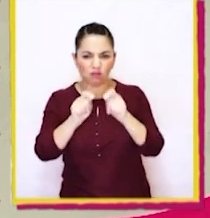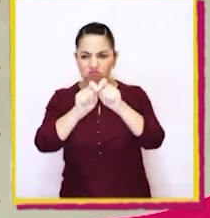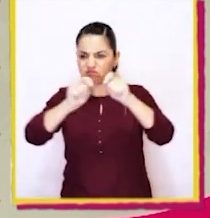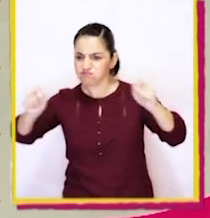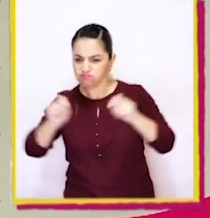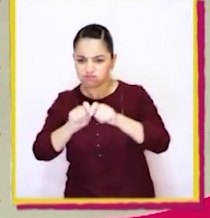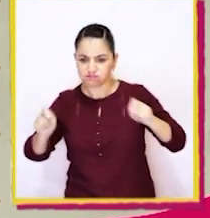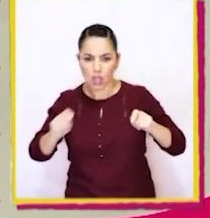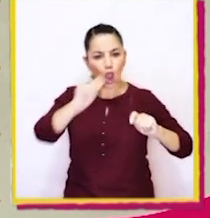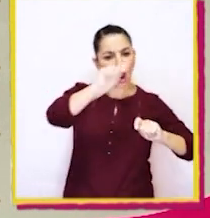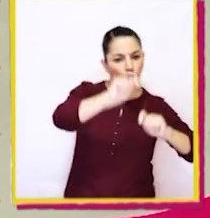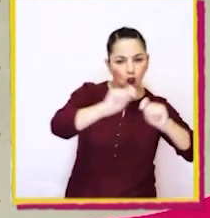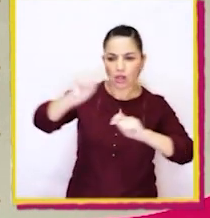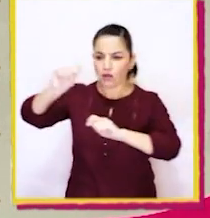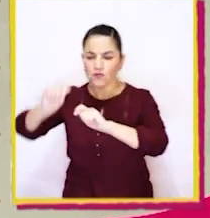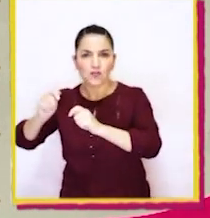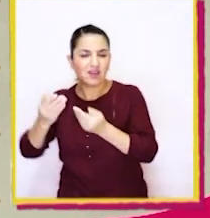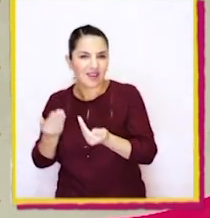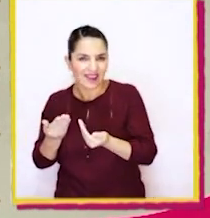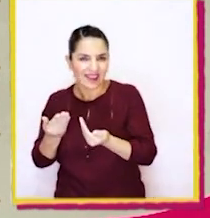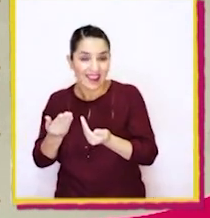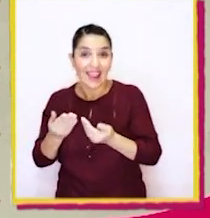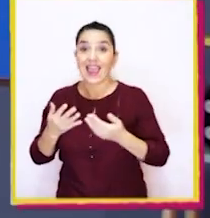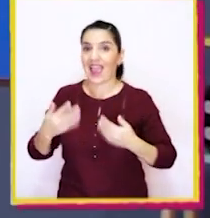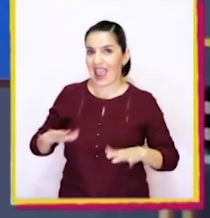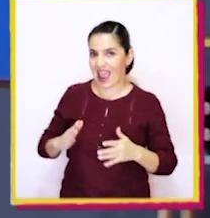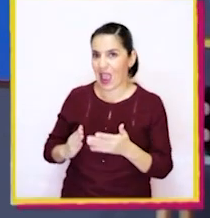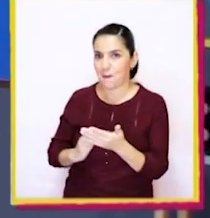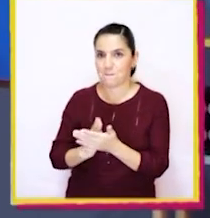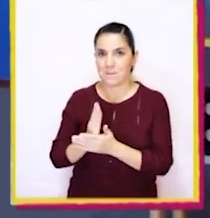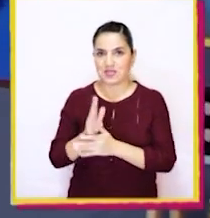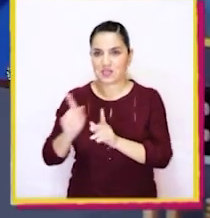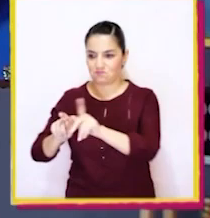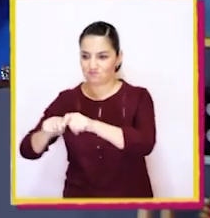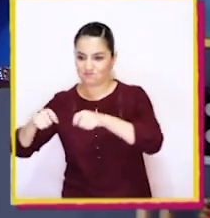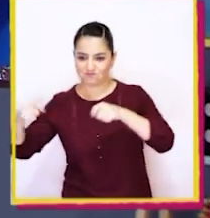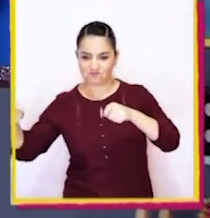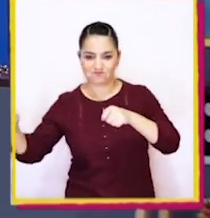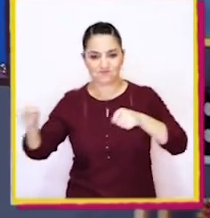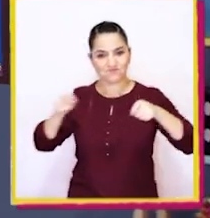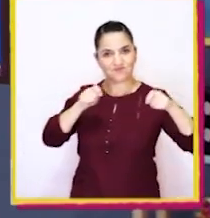cortas y largas? Vamos a empezar sacándolas.